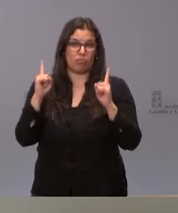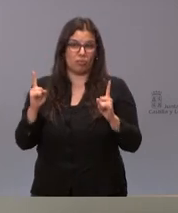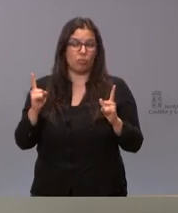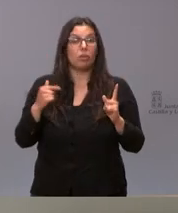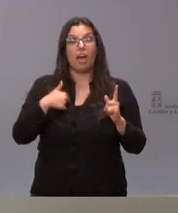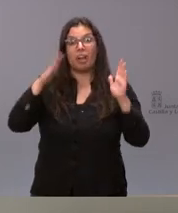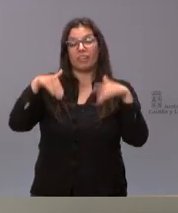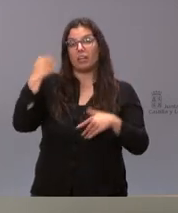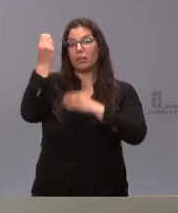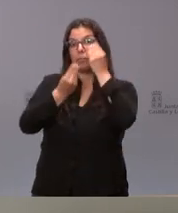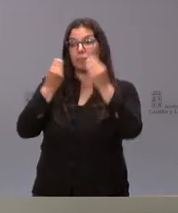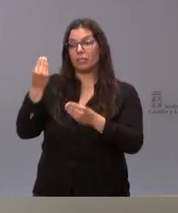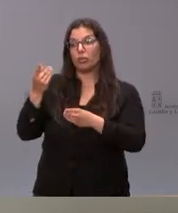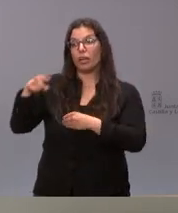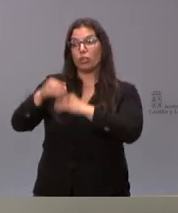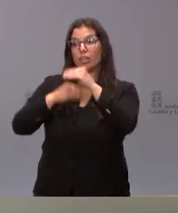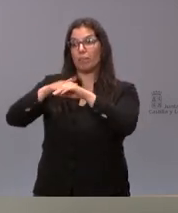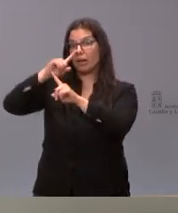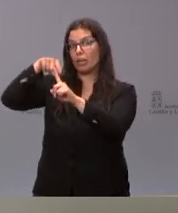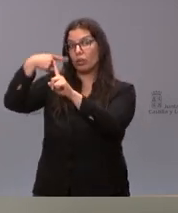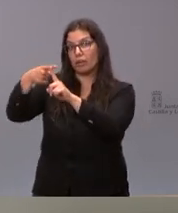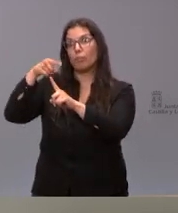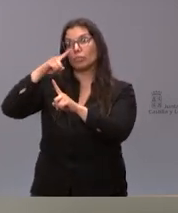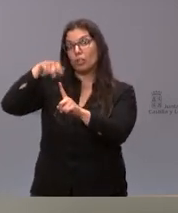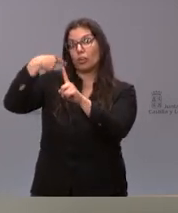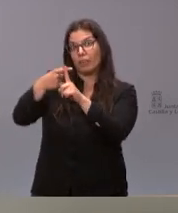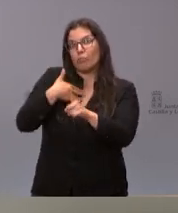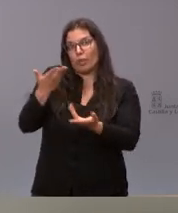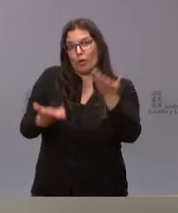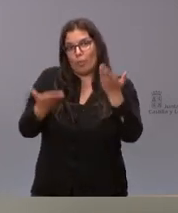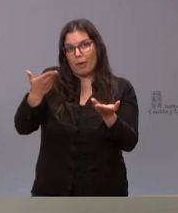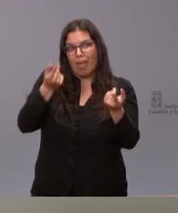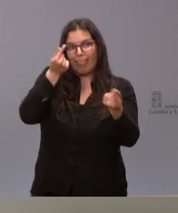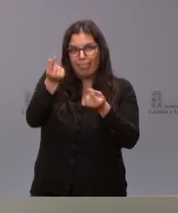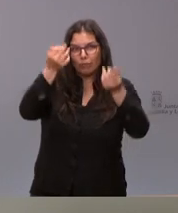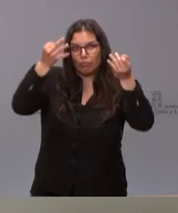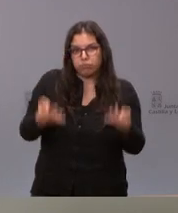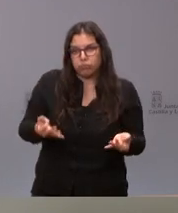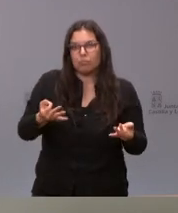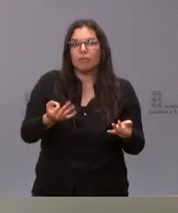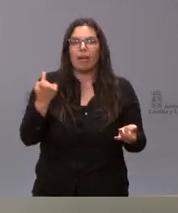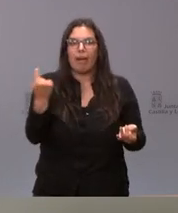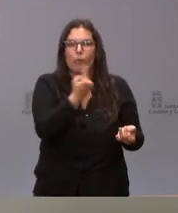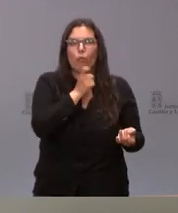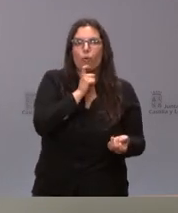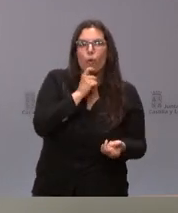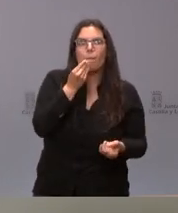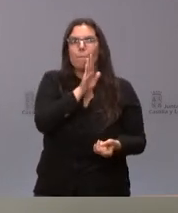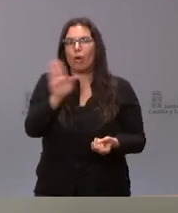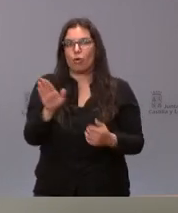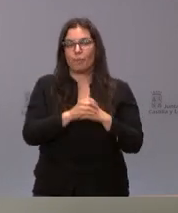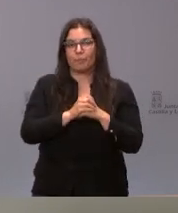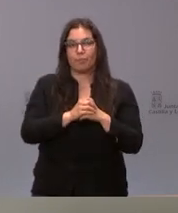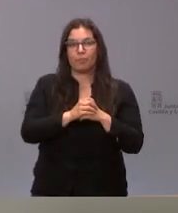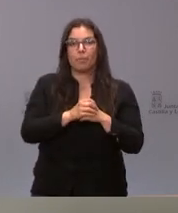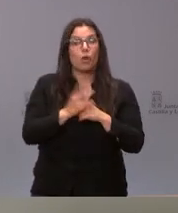creo que han anunciado estas medidas para el año 2003 pues será entonces cuando se pueda comparar cifra a cifra y contribuyente a contribuyente el caso pero ambas medidas